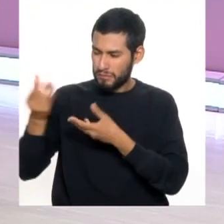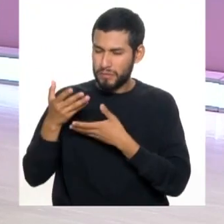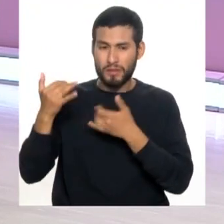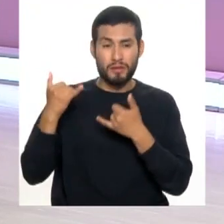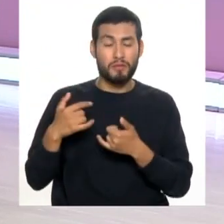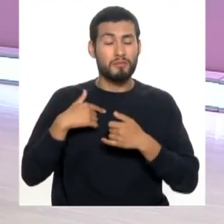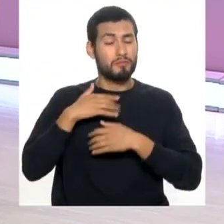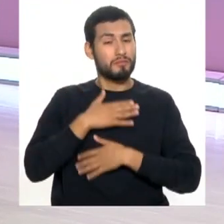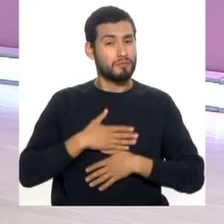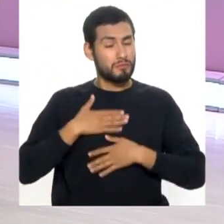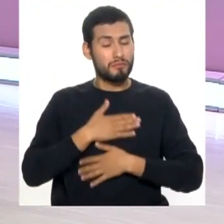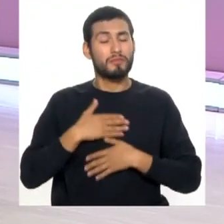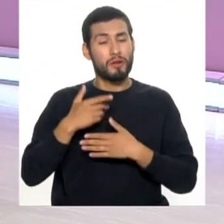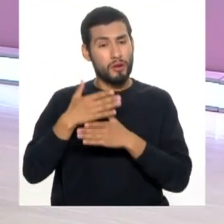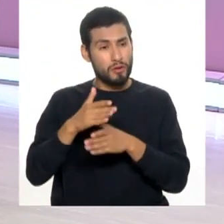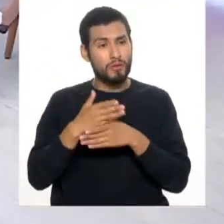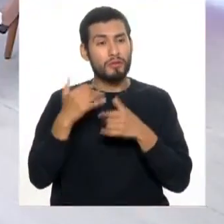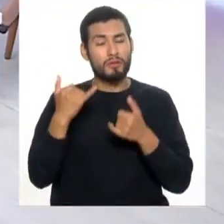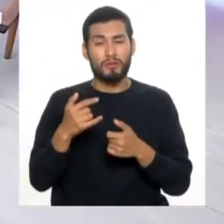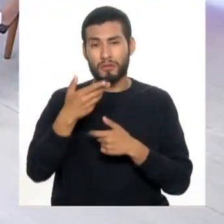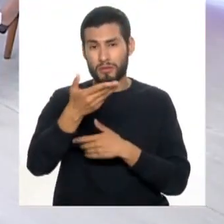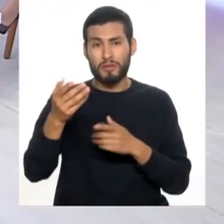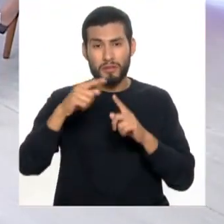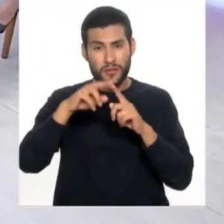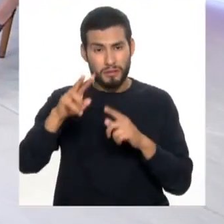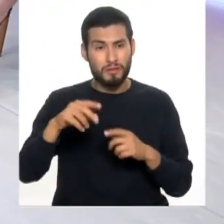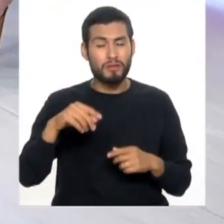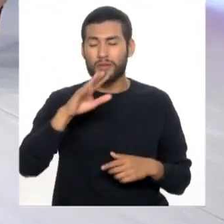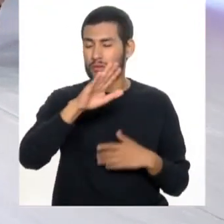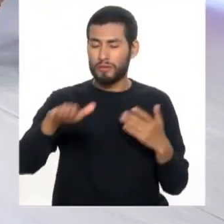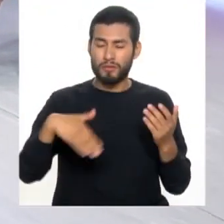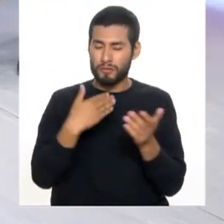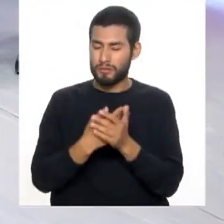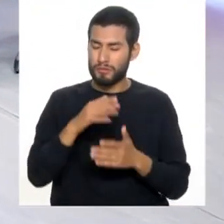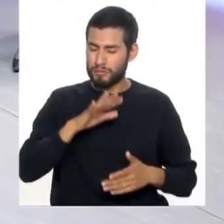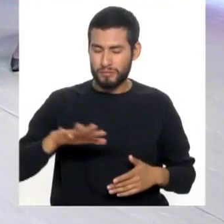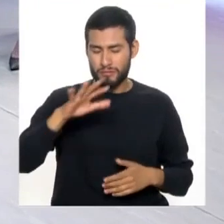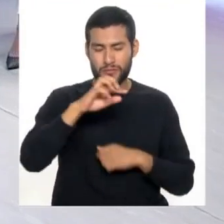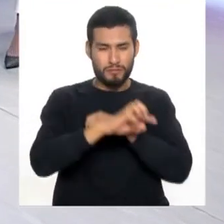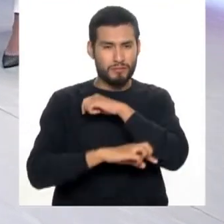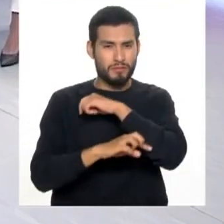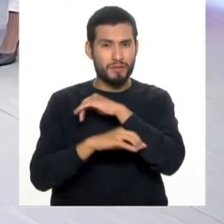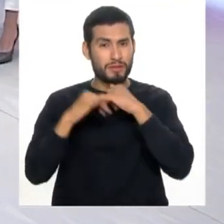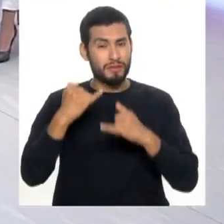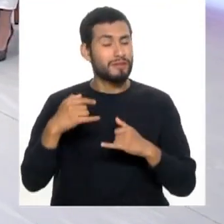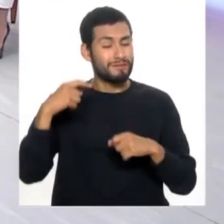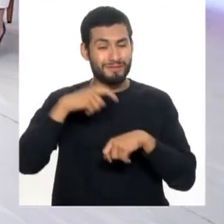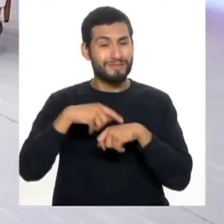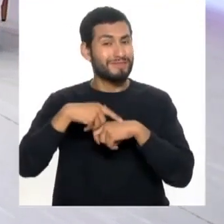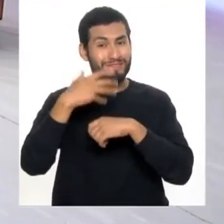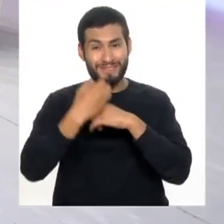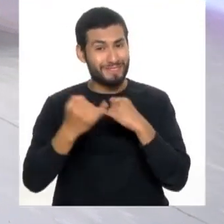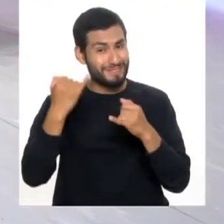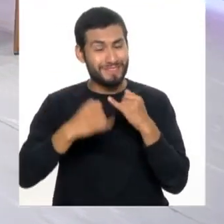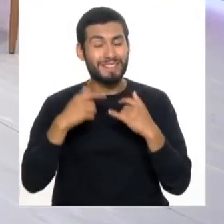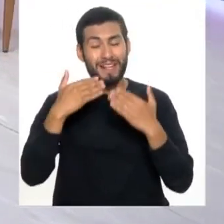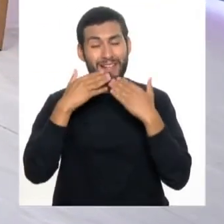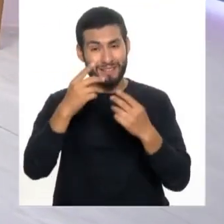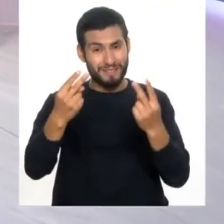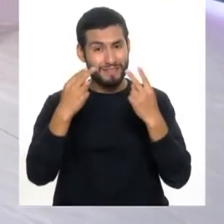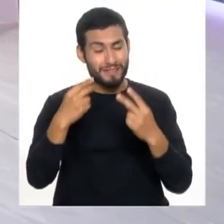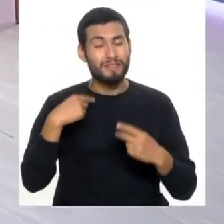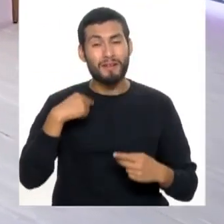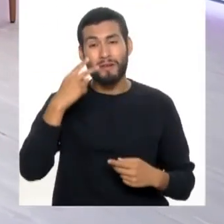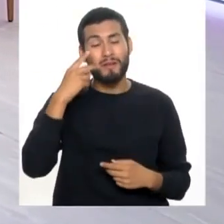hemos disfrutado y la hemos compartido con nuestros televidentes en todo el país. Así que ya no hay tiempo para más. Muchas gracias por su sintonía.